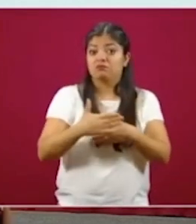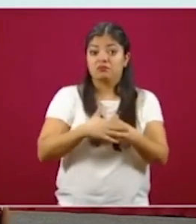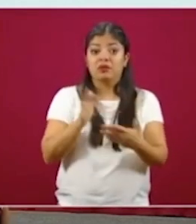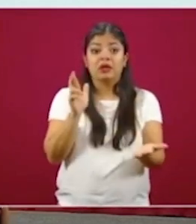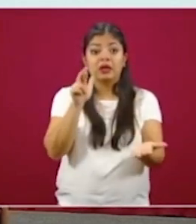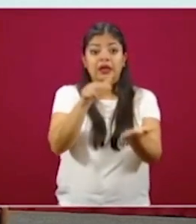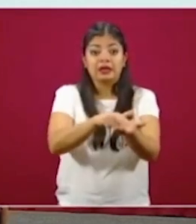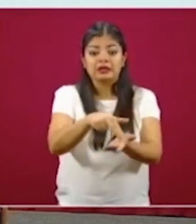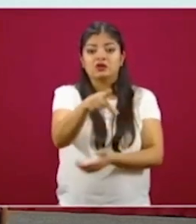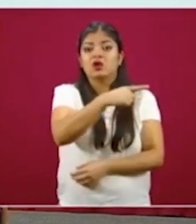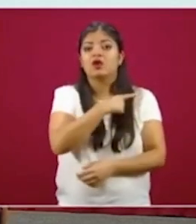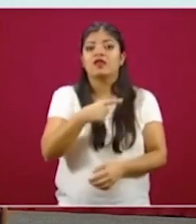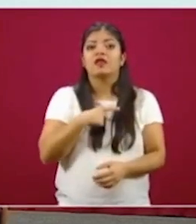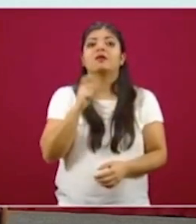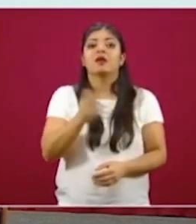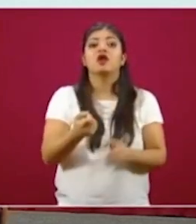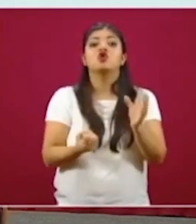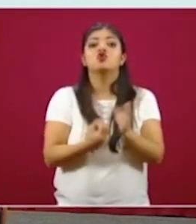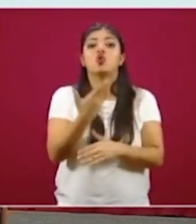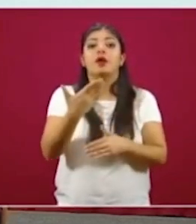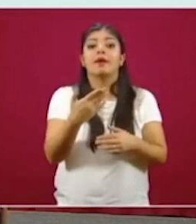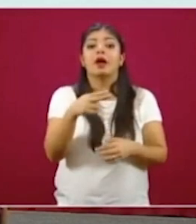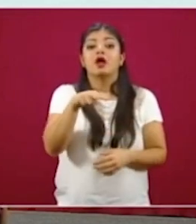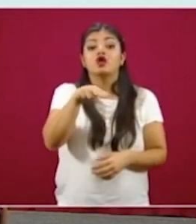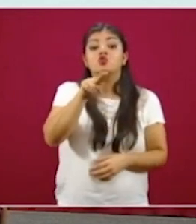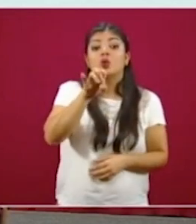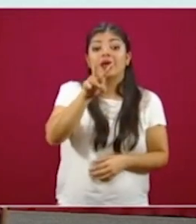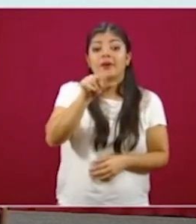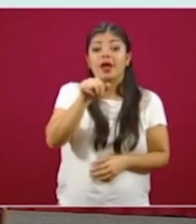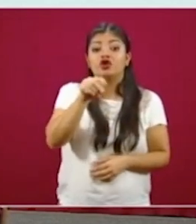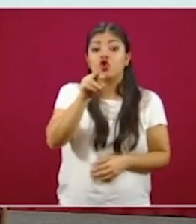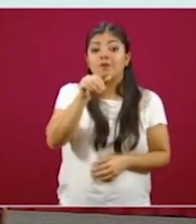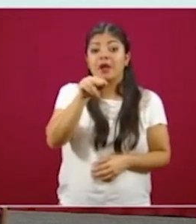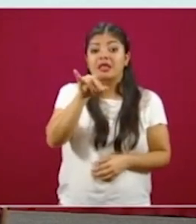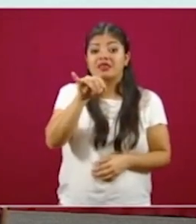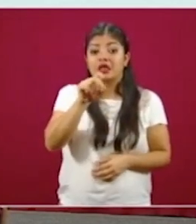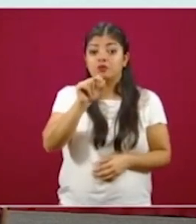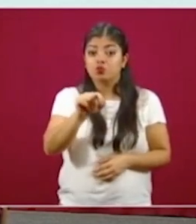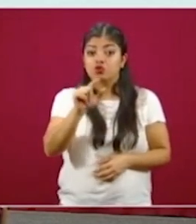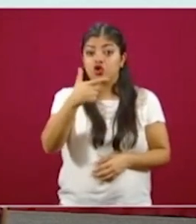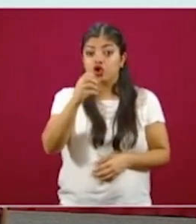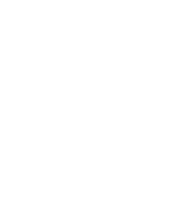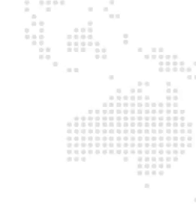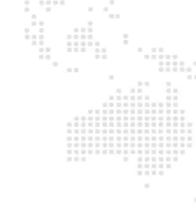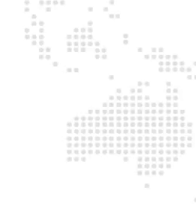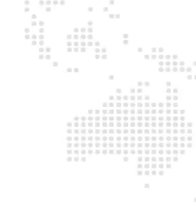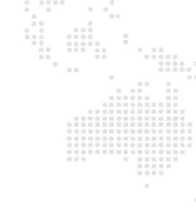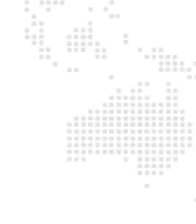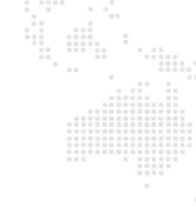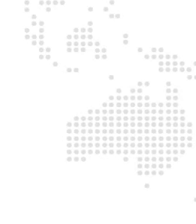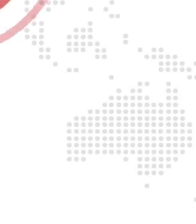acudir a NuevaNormalidad.gov.mx y hacer su autoevaluación.